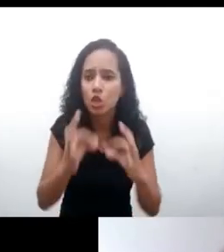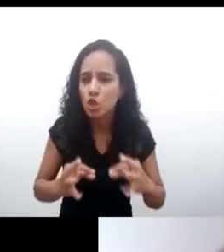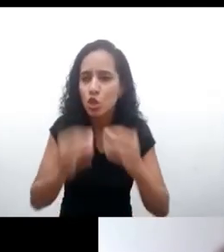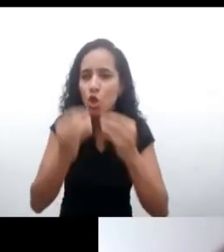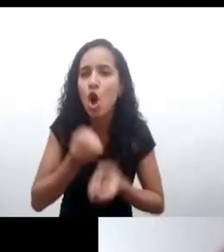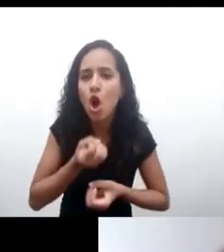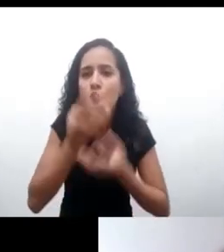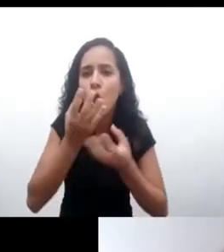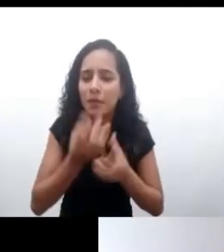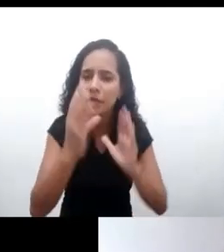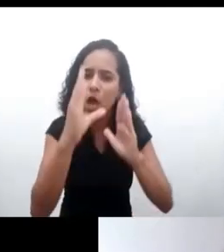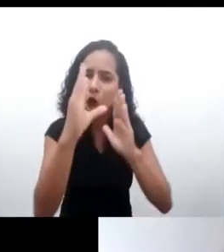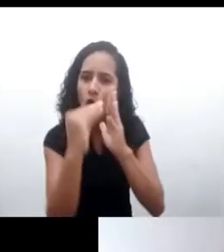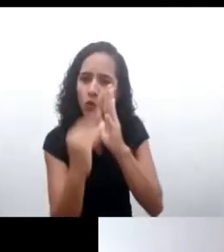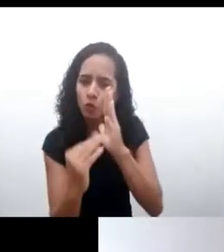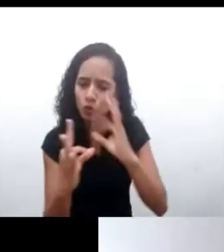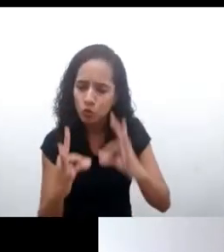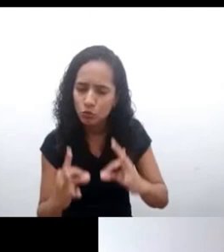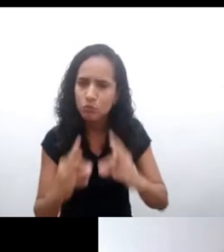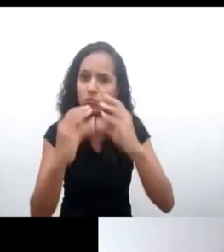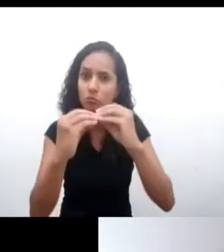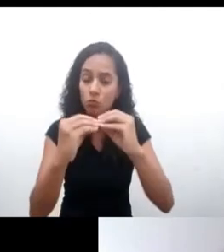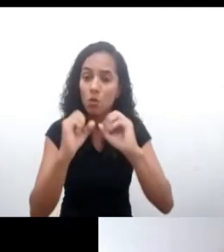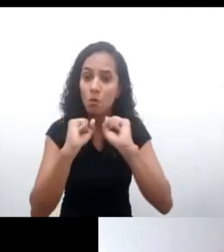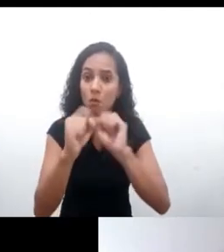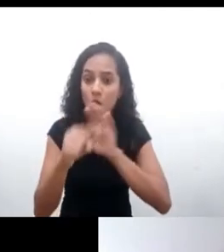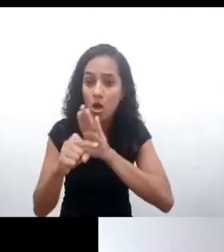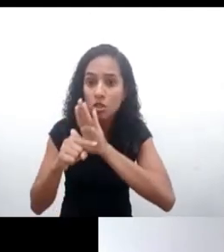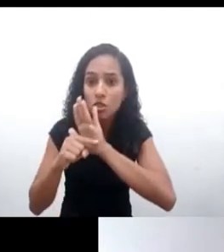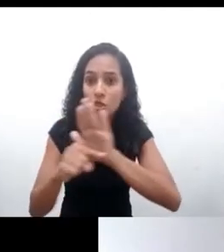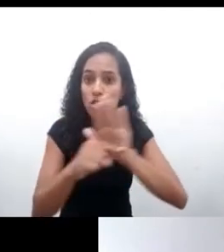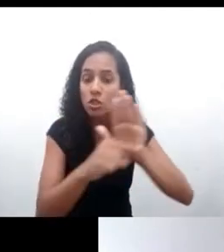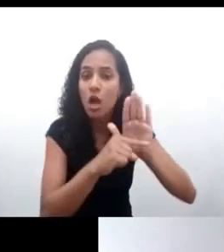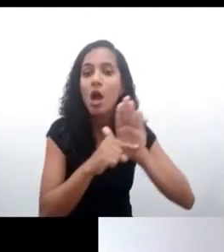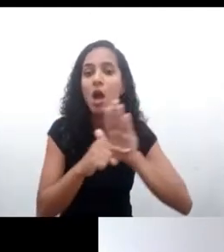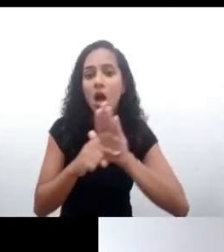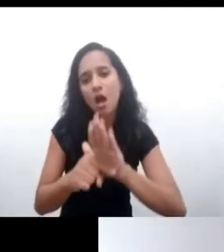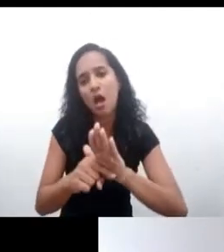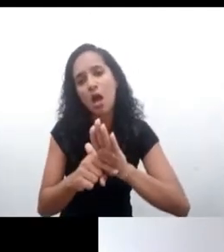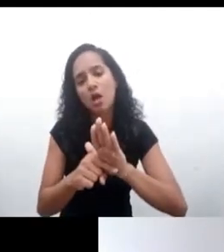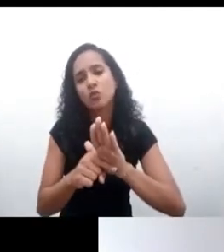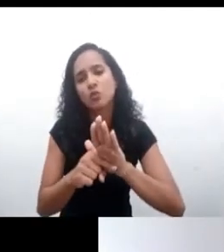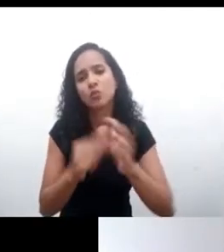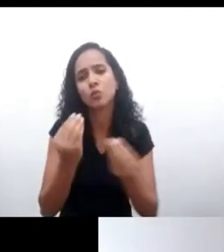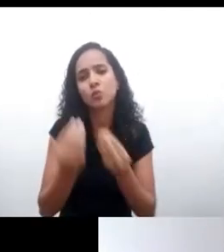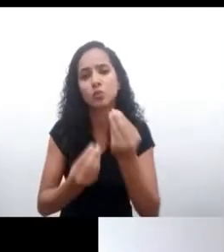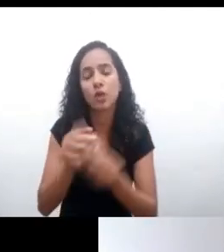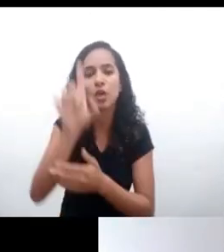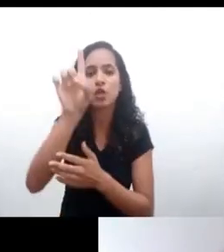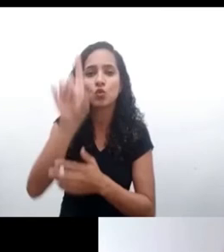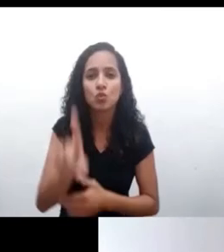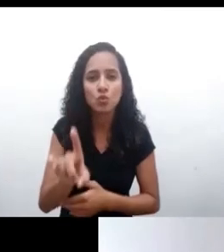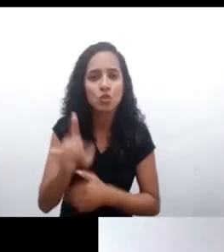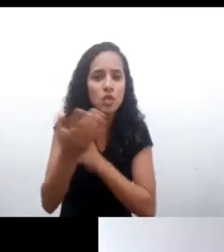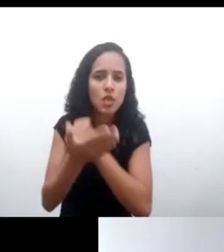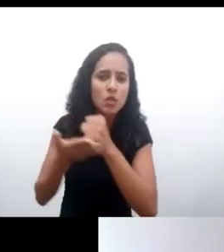comentarios y el contenido del comentario puede ayudar en la interpretación, en la aplicación concreta